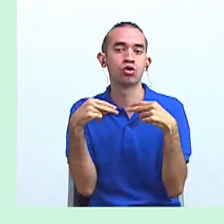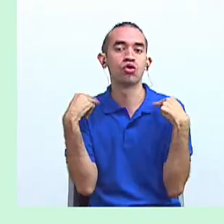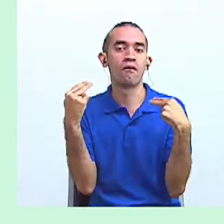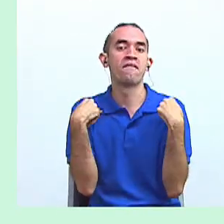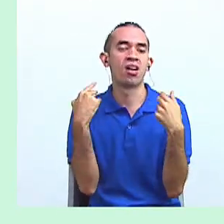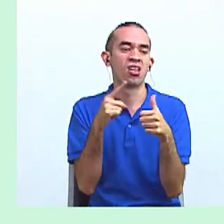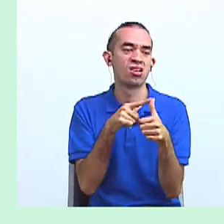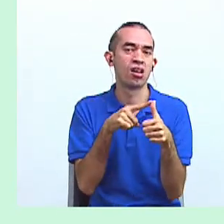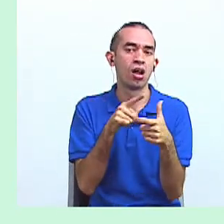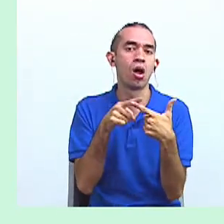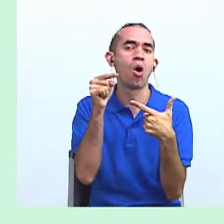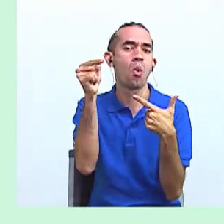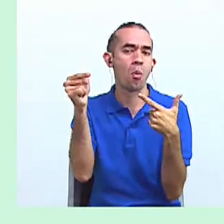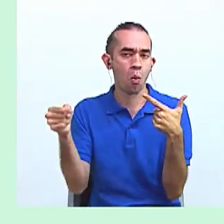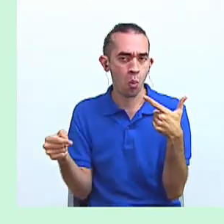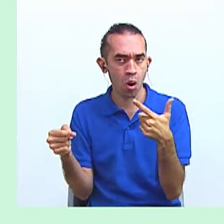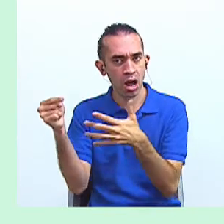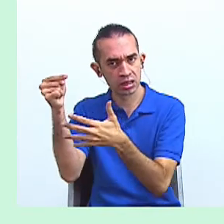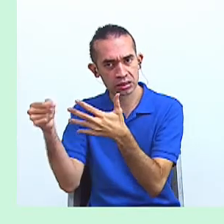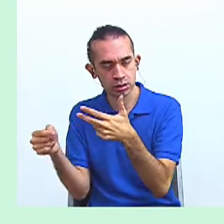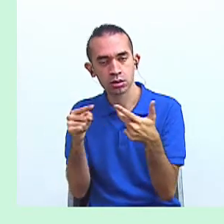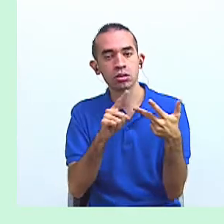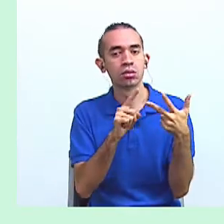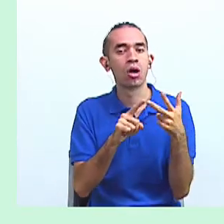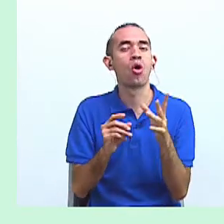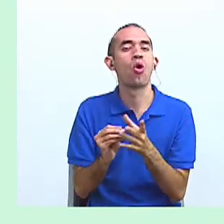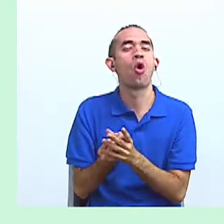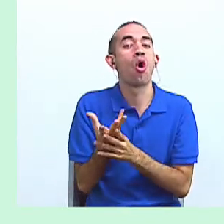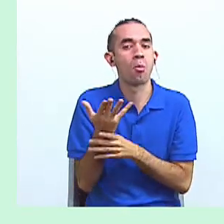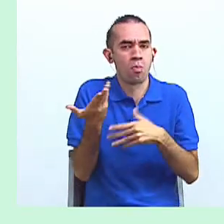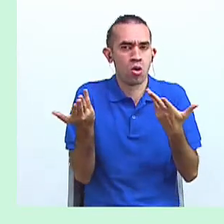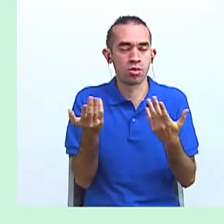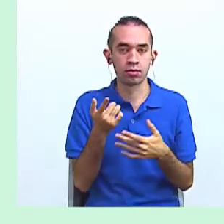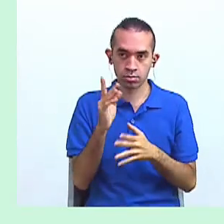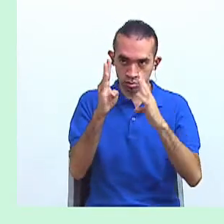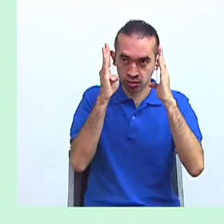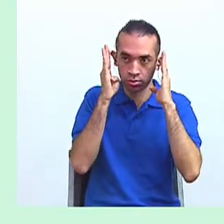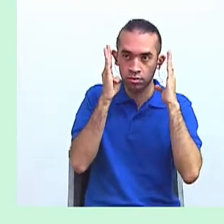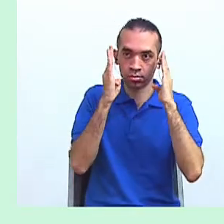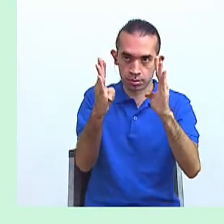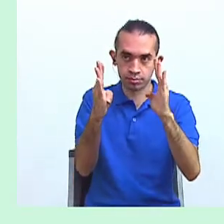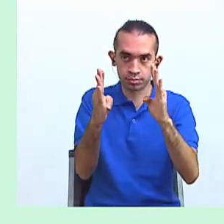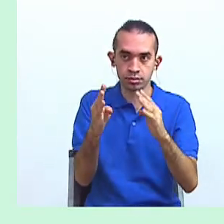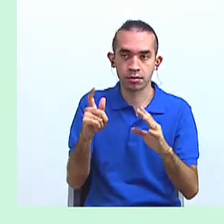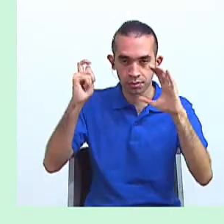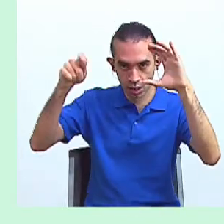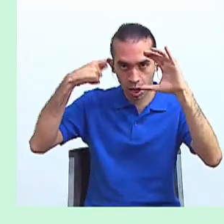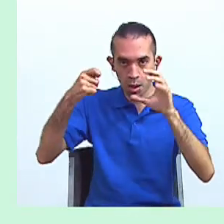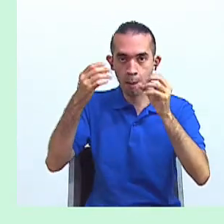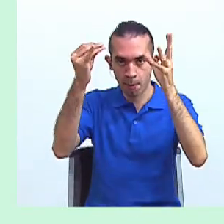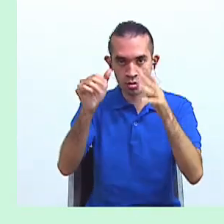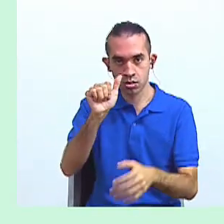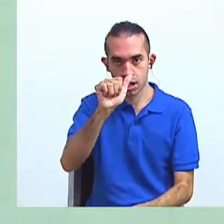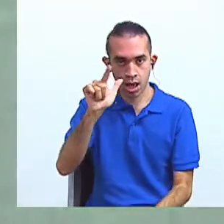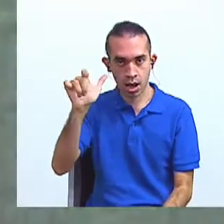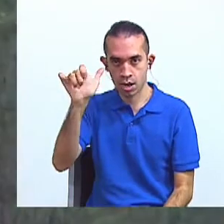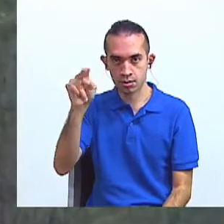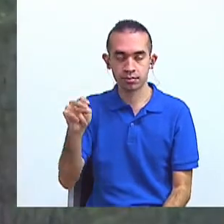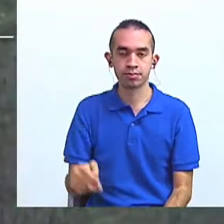sus rasgos y origen. A continuación, pongamos mucha atención al video del profe Alan.